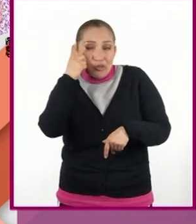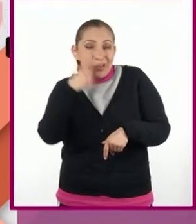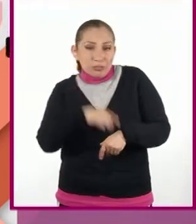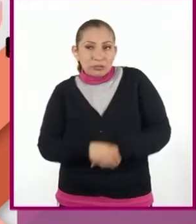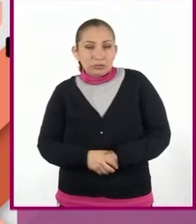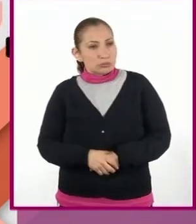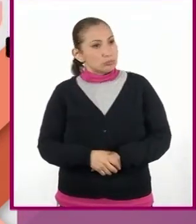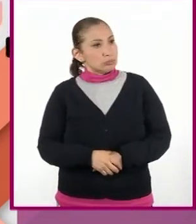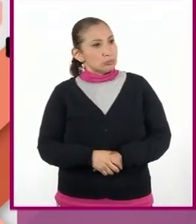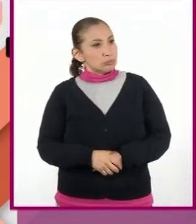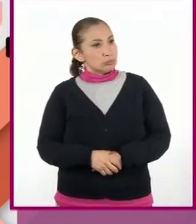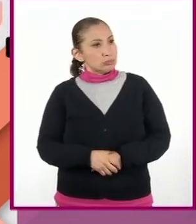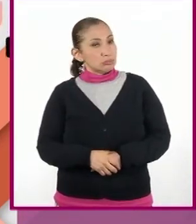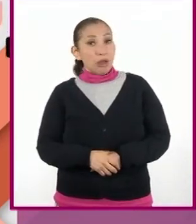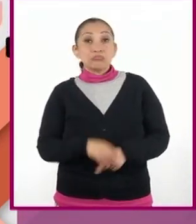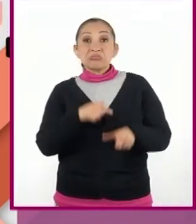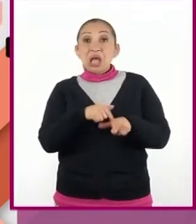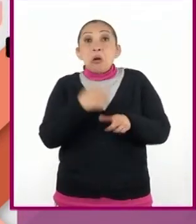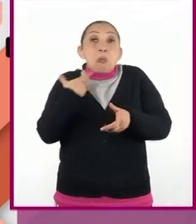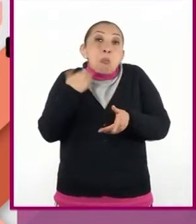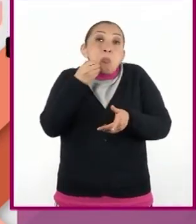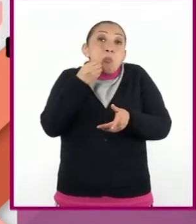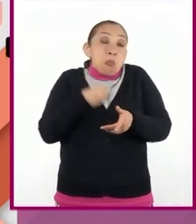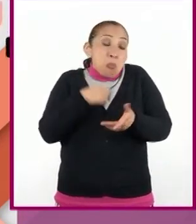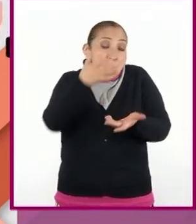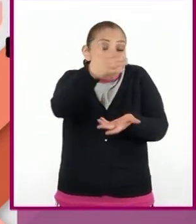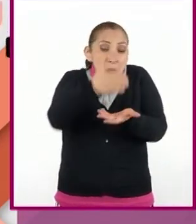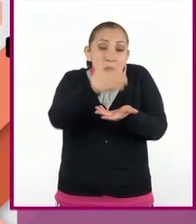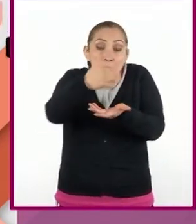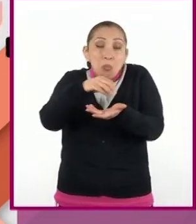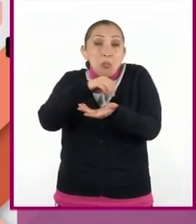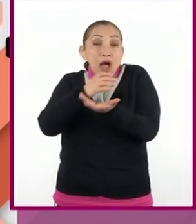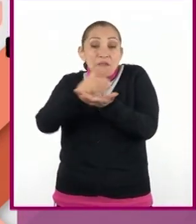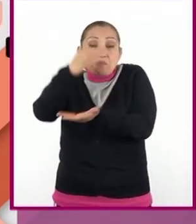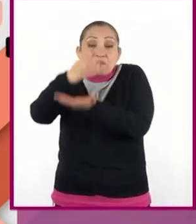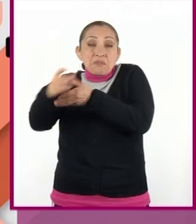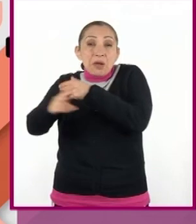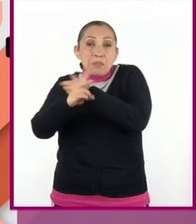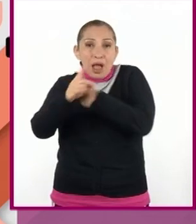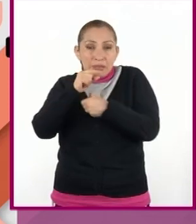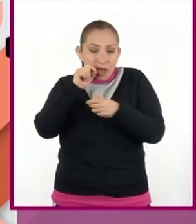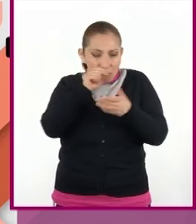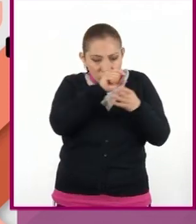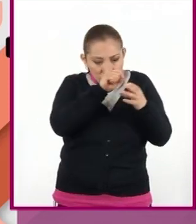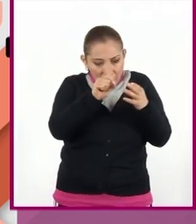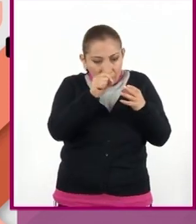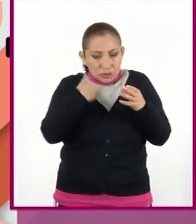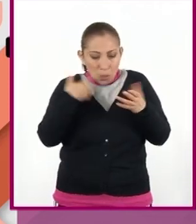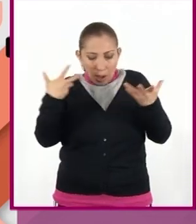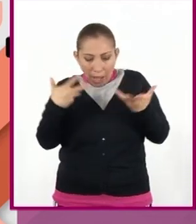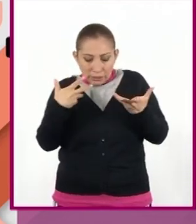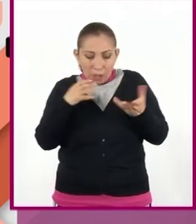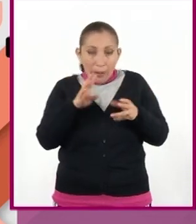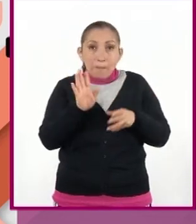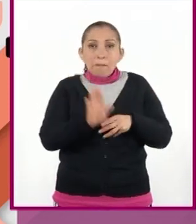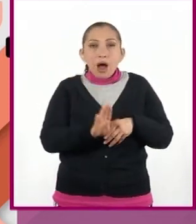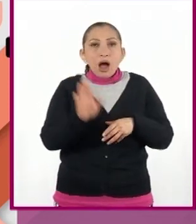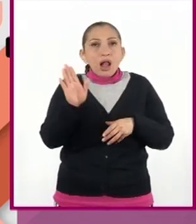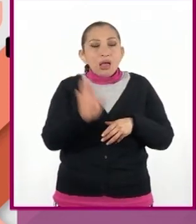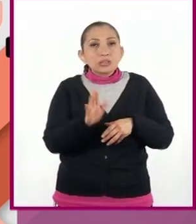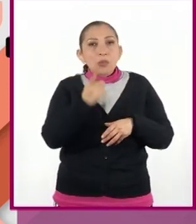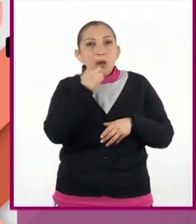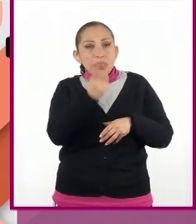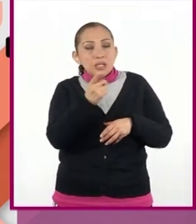Después, siguió seleccionando frascos y mientras lo hacía, iba remarcando sus actos como si estuviera